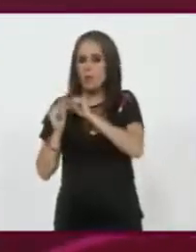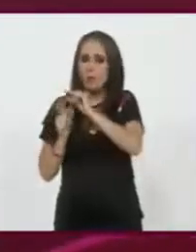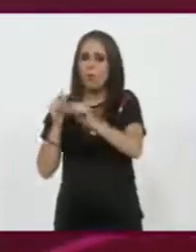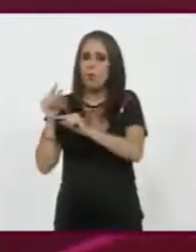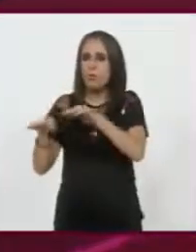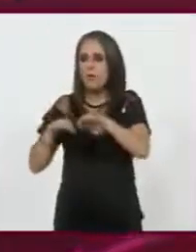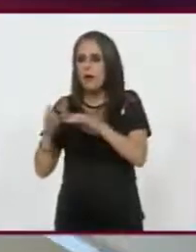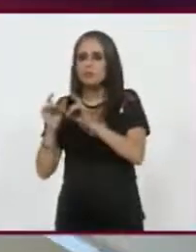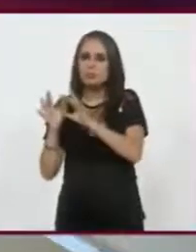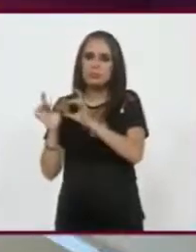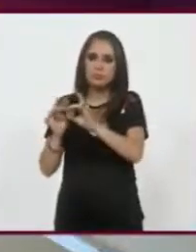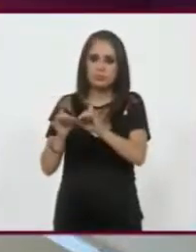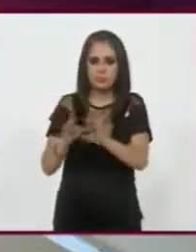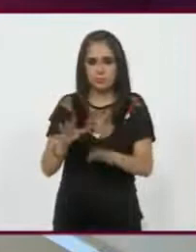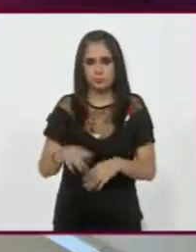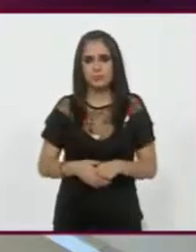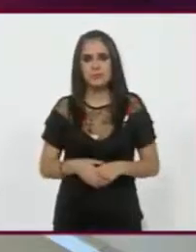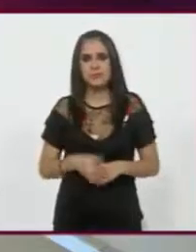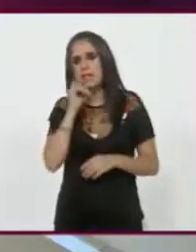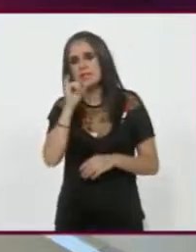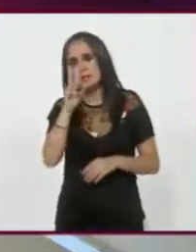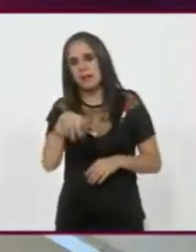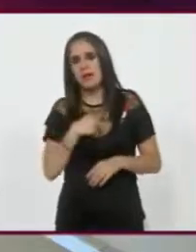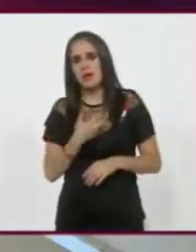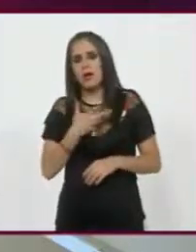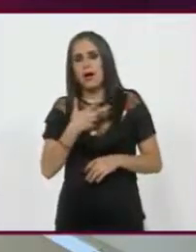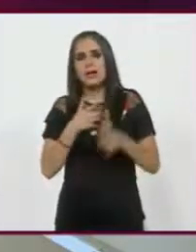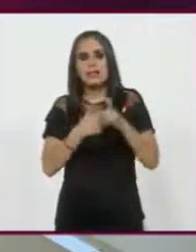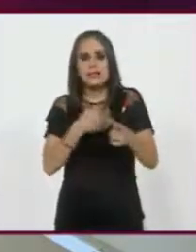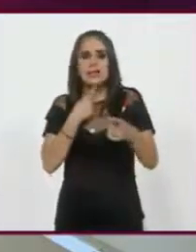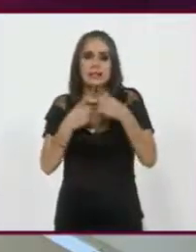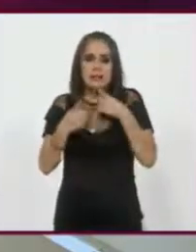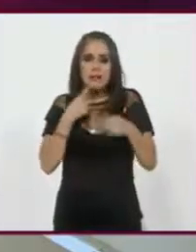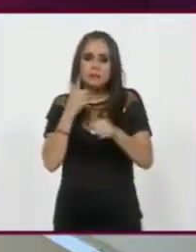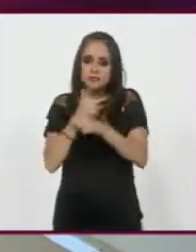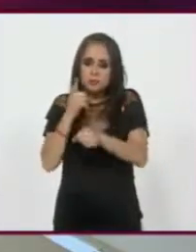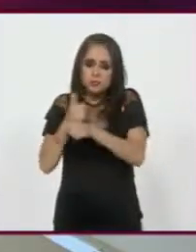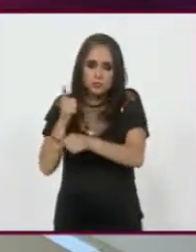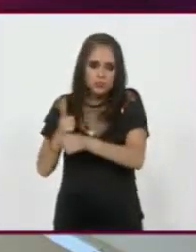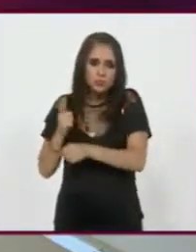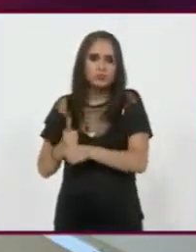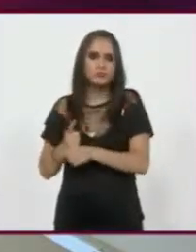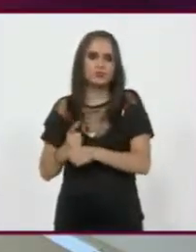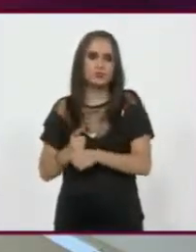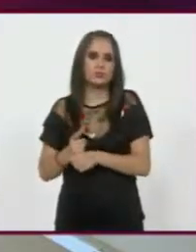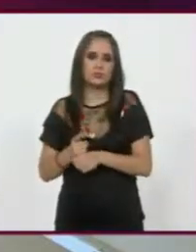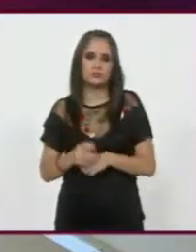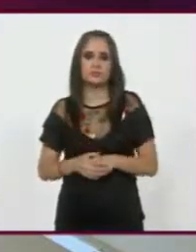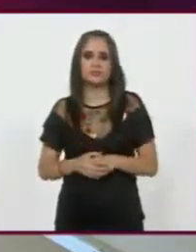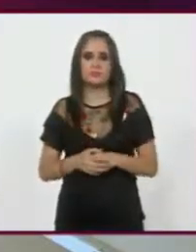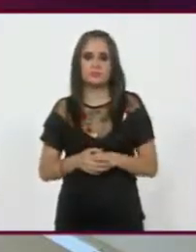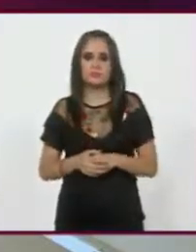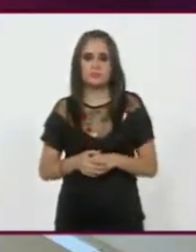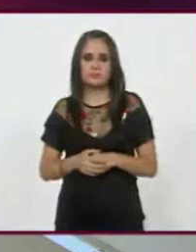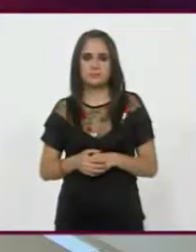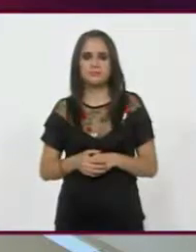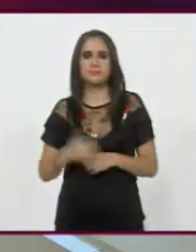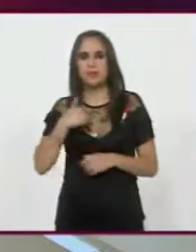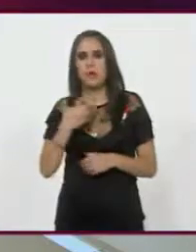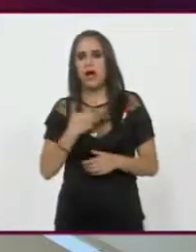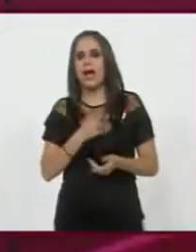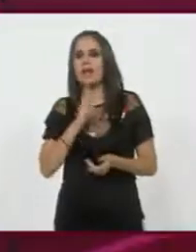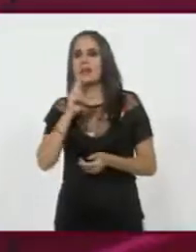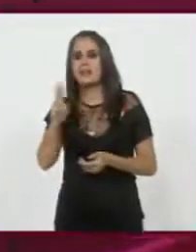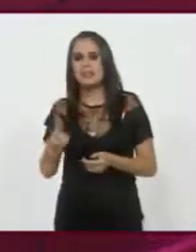excepcional, ¿no? Sí, dígame, y seguimos en ese debate de diagnósticos contra pronósticos. Claro. Luego seguimos pensando... Yo doy diagnósticos